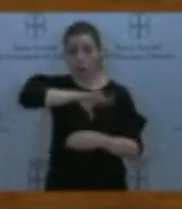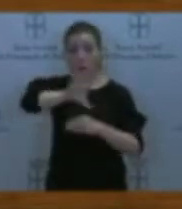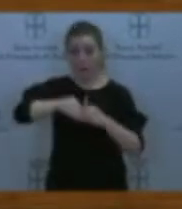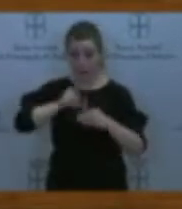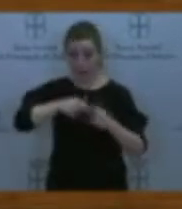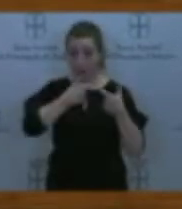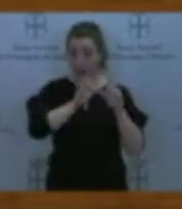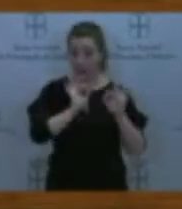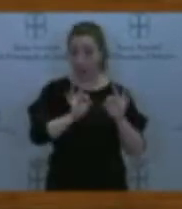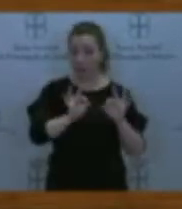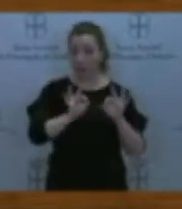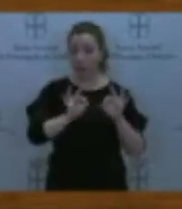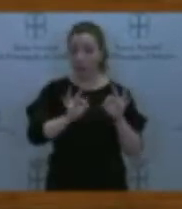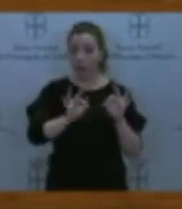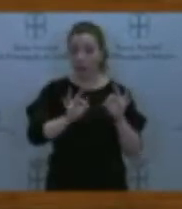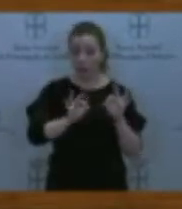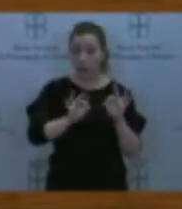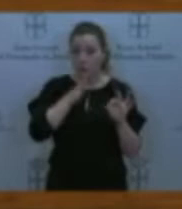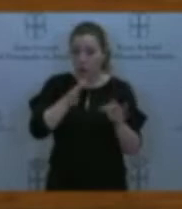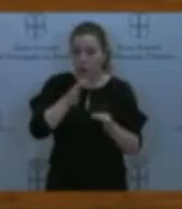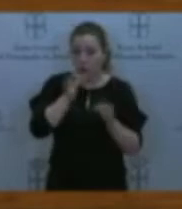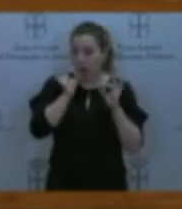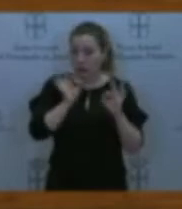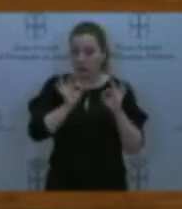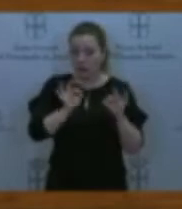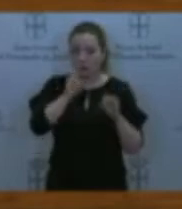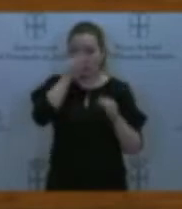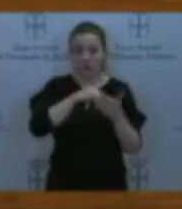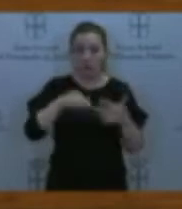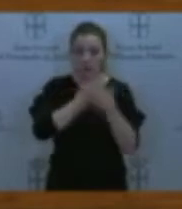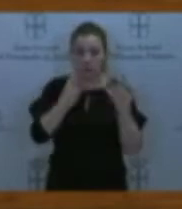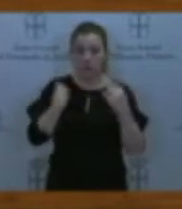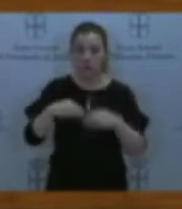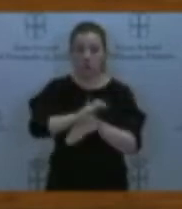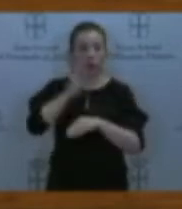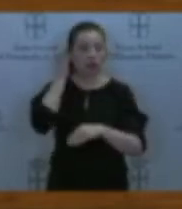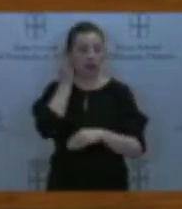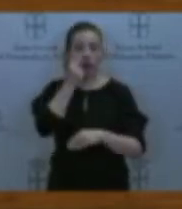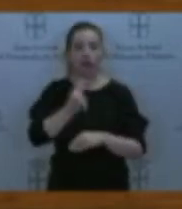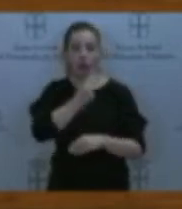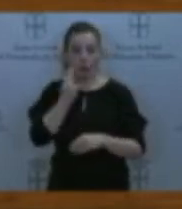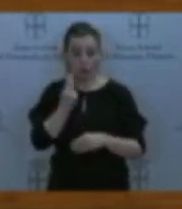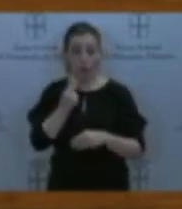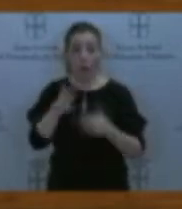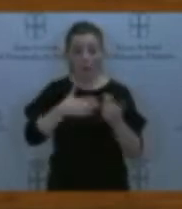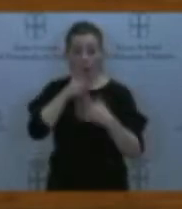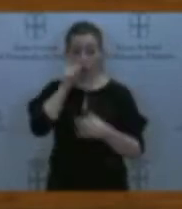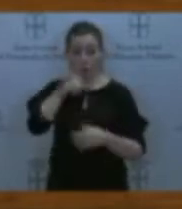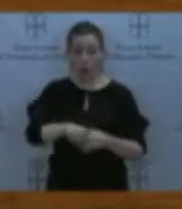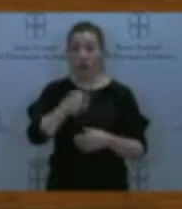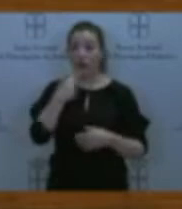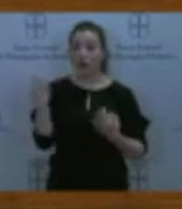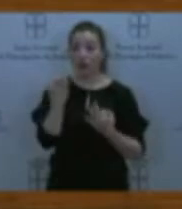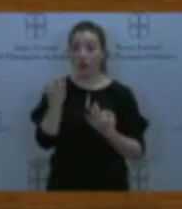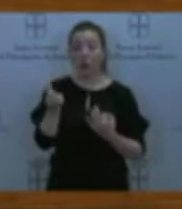fueran como es de justicia de 1 de enero de 2018, tal y como la consejera se había comprometido todavía en marzo de este año, entonces dijo que el